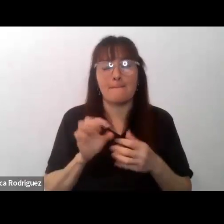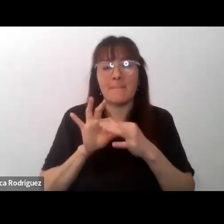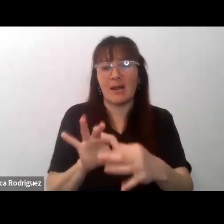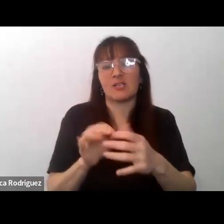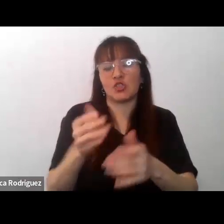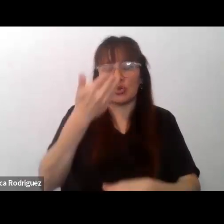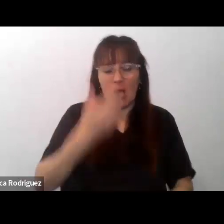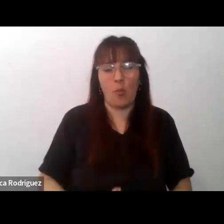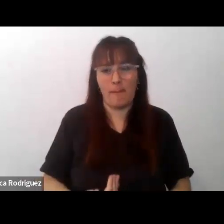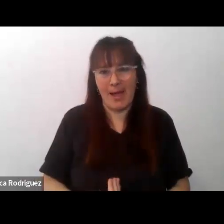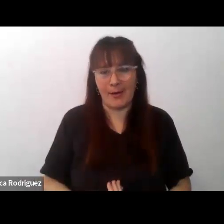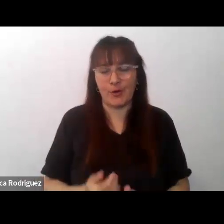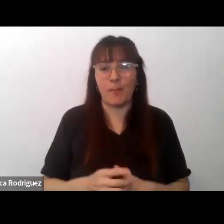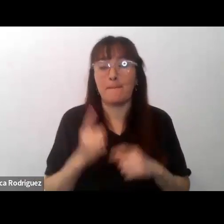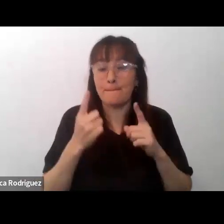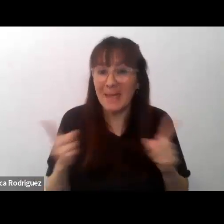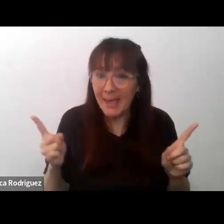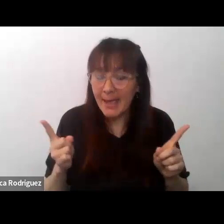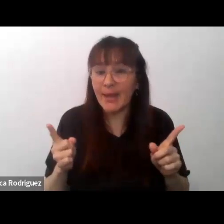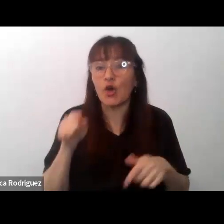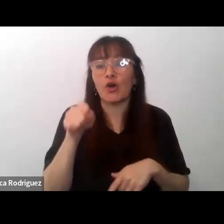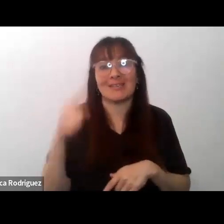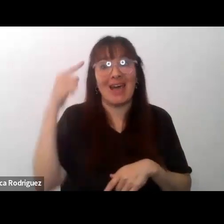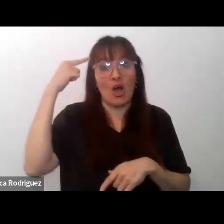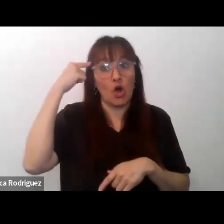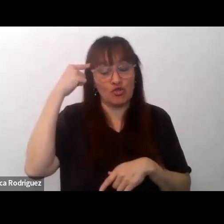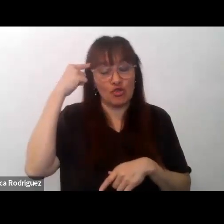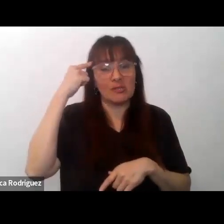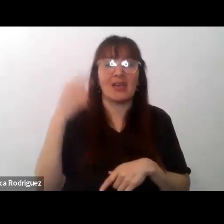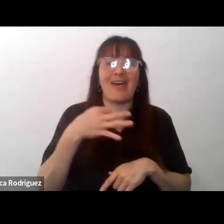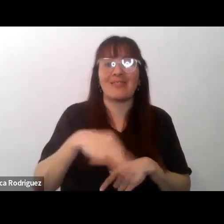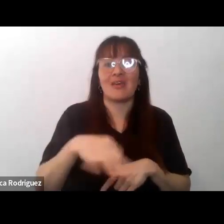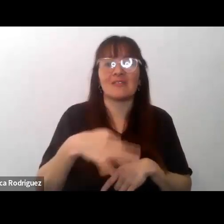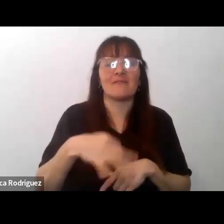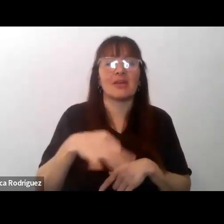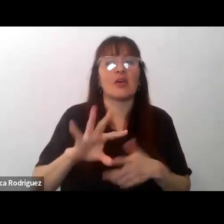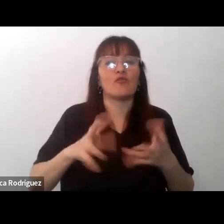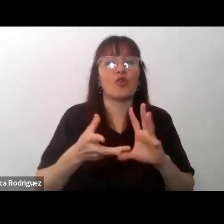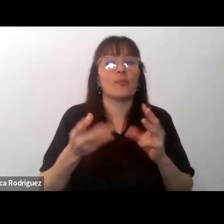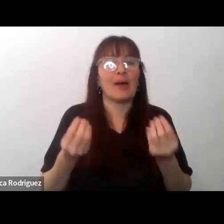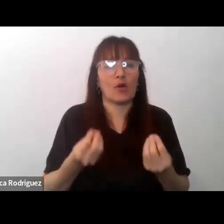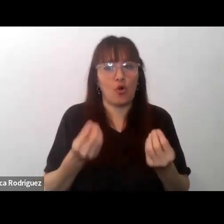sin embargo esta conciencia debe construirse